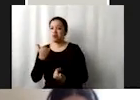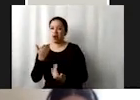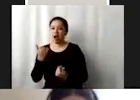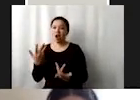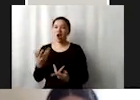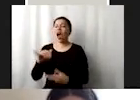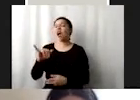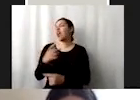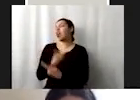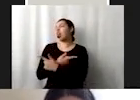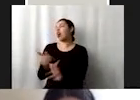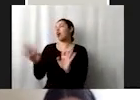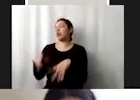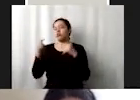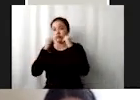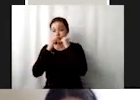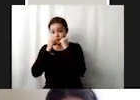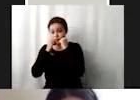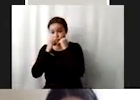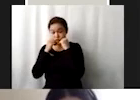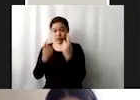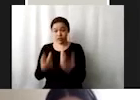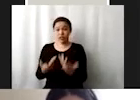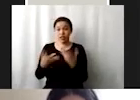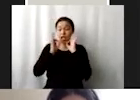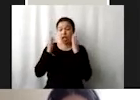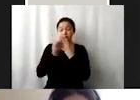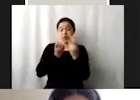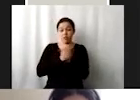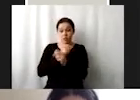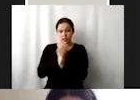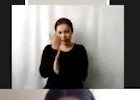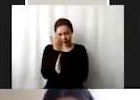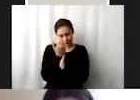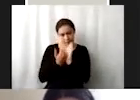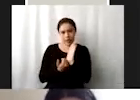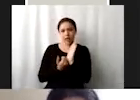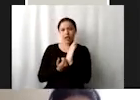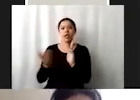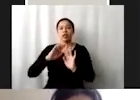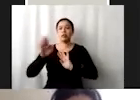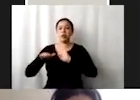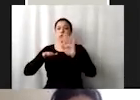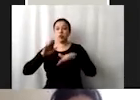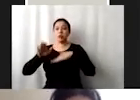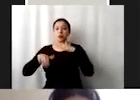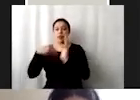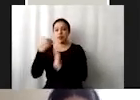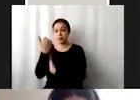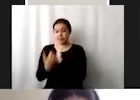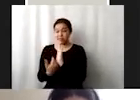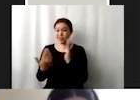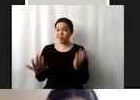entonces reducir significativamente todas las formas de violencia y las tasas de mortalidad en todo el mundo ahí sí